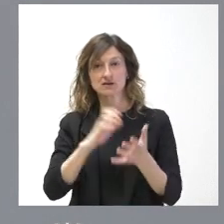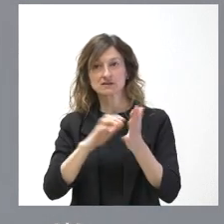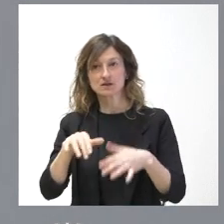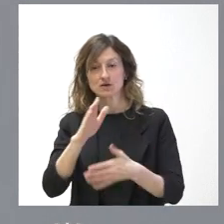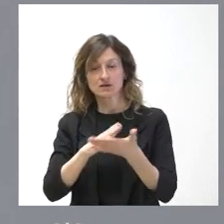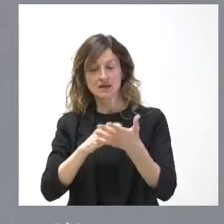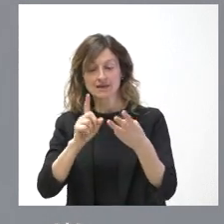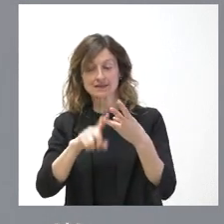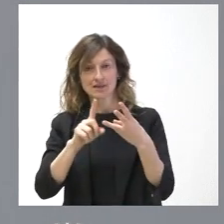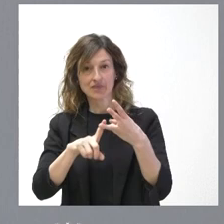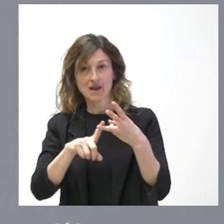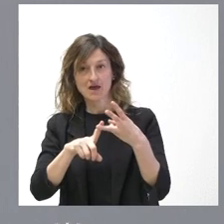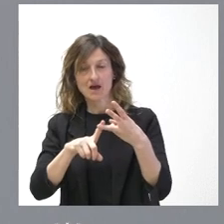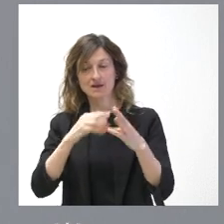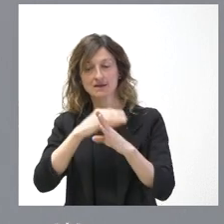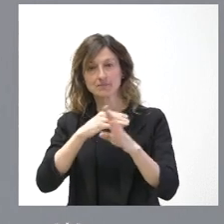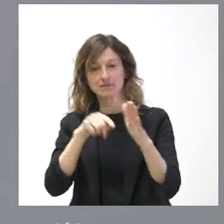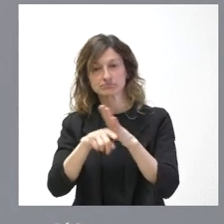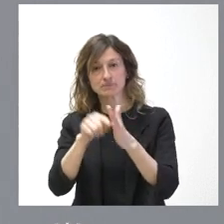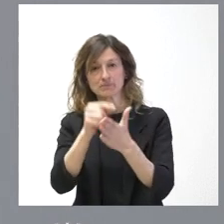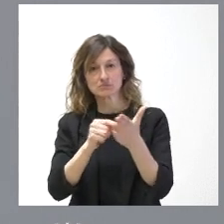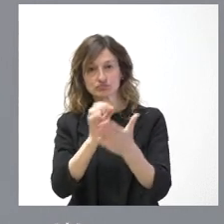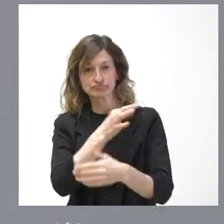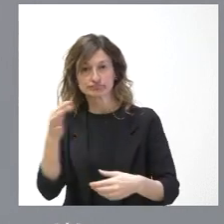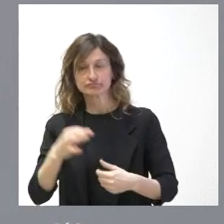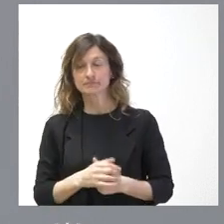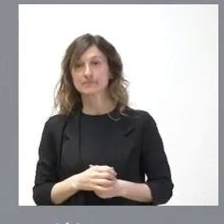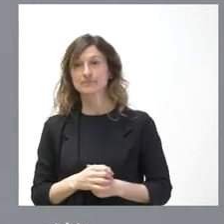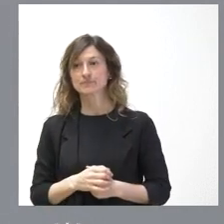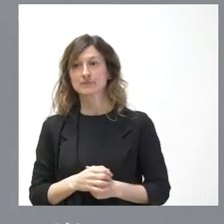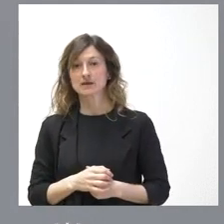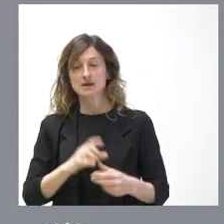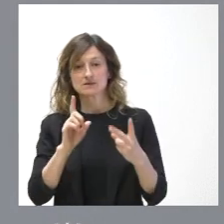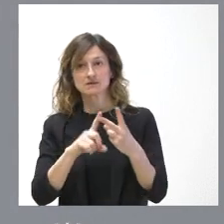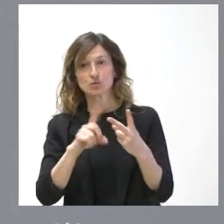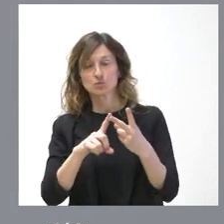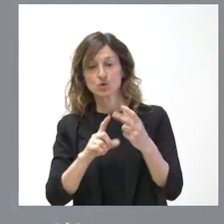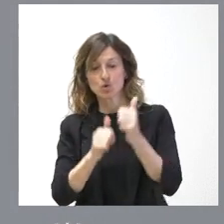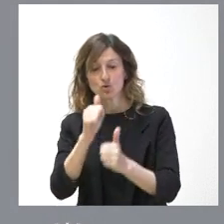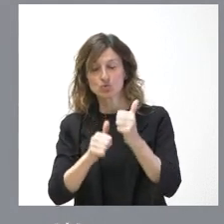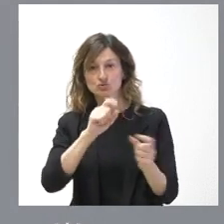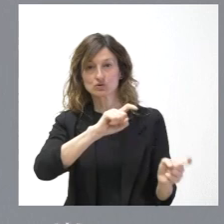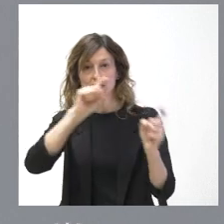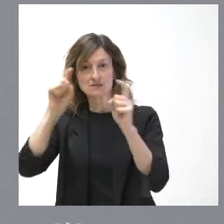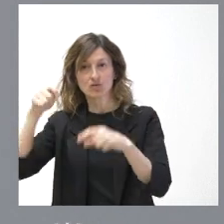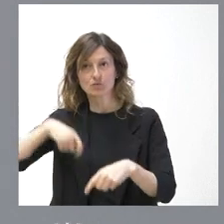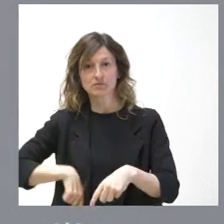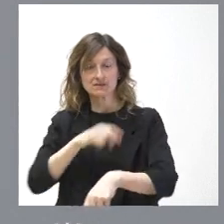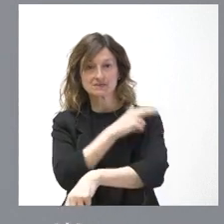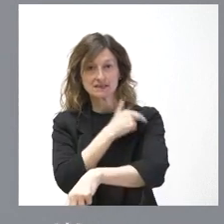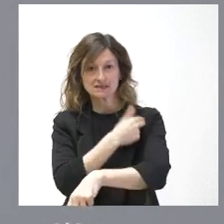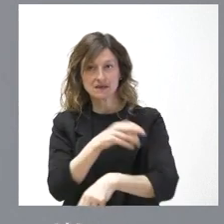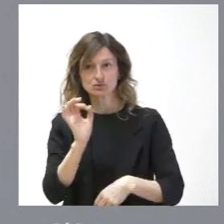comunidad autónoma de España con mejor nivel de ejecución presupuestaria. Y lo segundo, es verdad que hay un concurso de traslado convocado para todos los profesionales sanitarios y, por tanto,